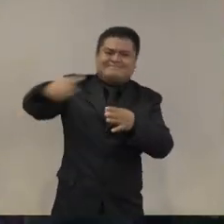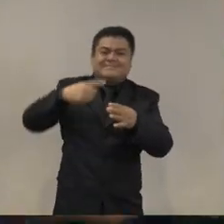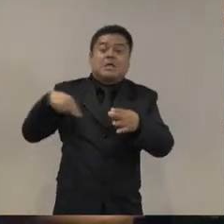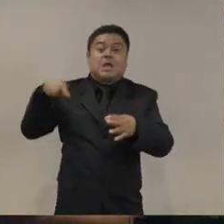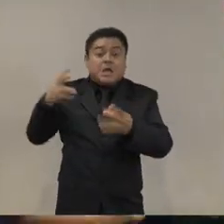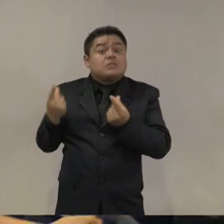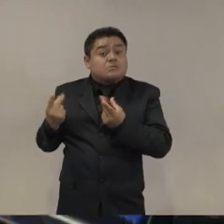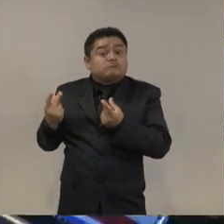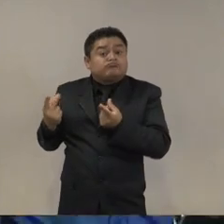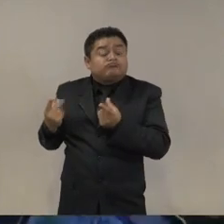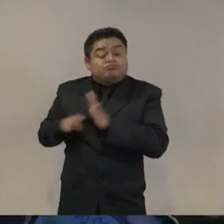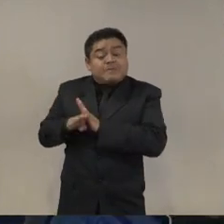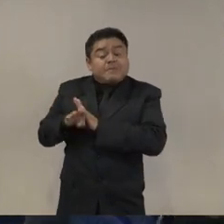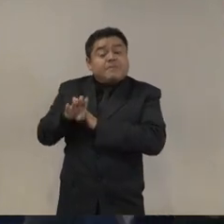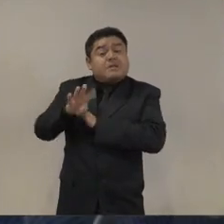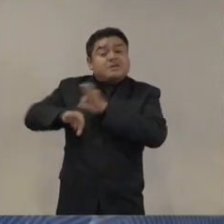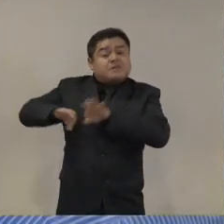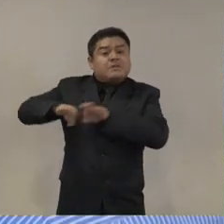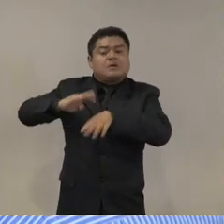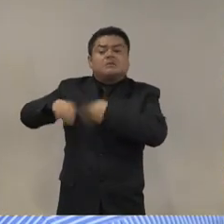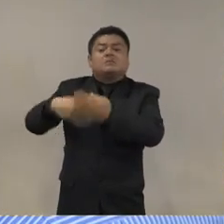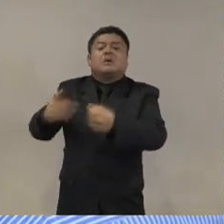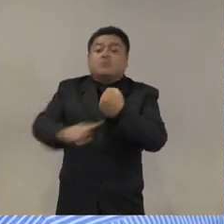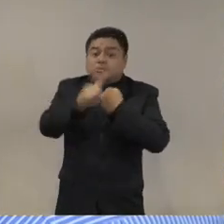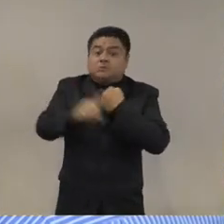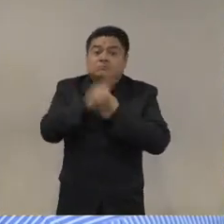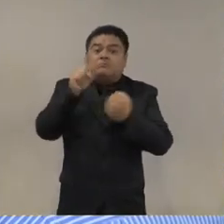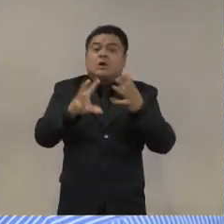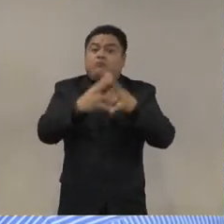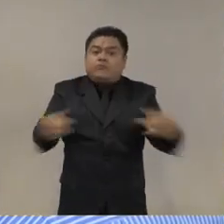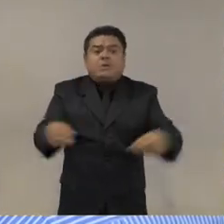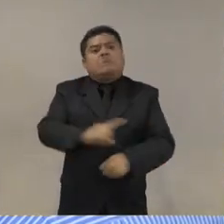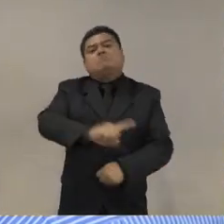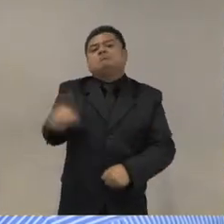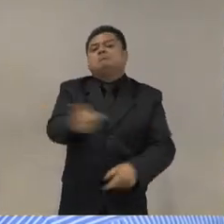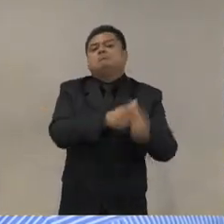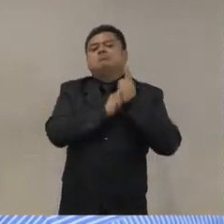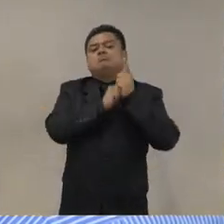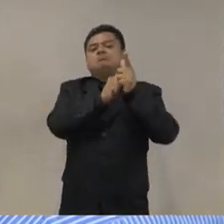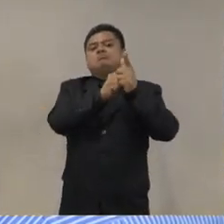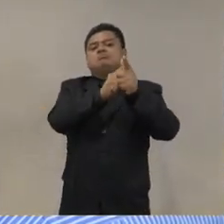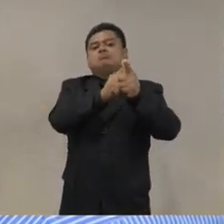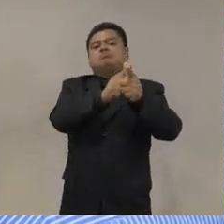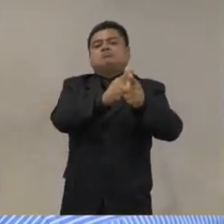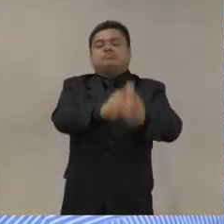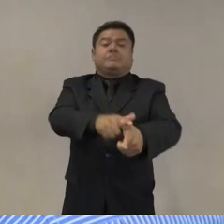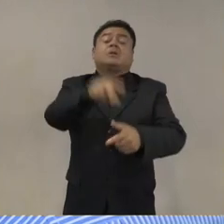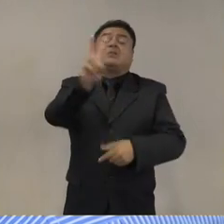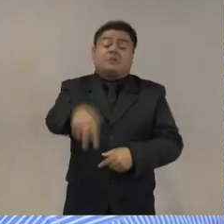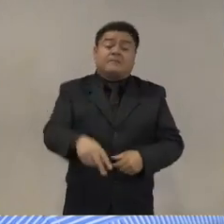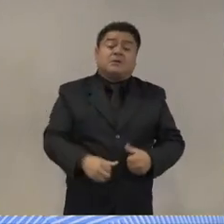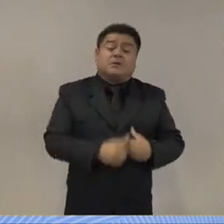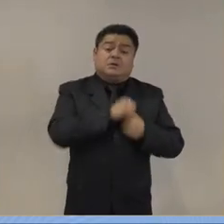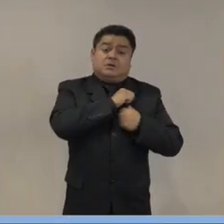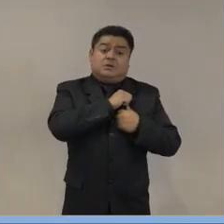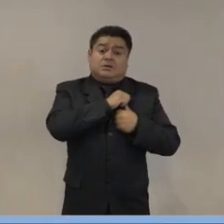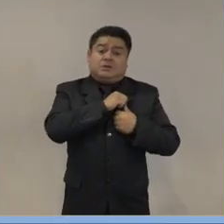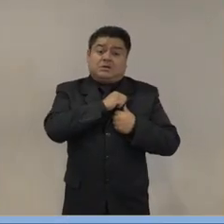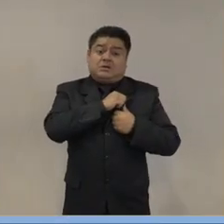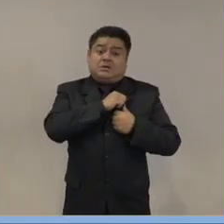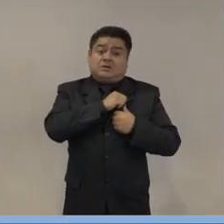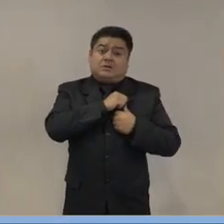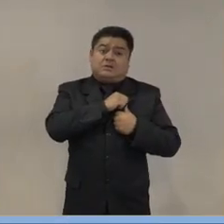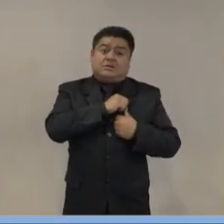crisis humanitaria. ¿Qué nos dice la evidencia respecto a la relación entre las autoridades civiles y militares? Lo que nos dice es la